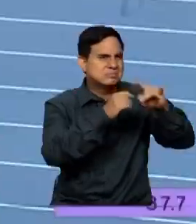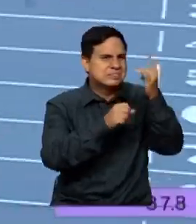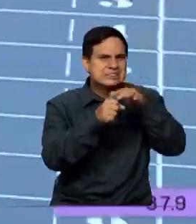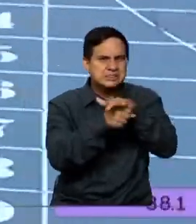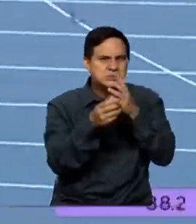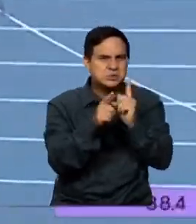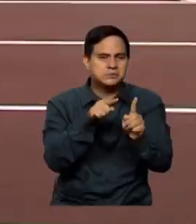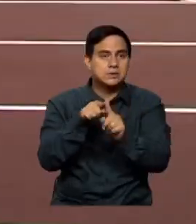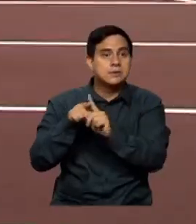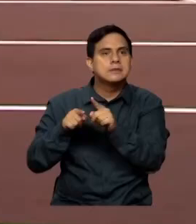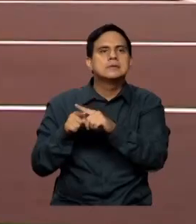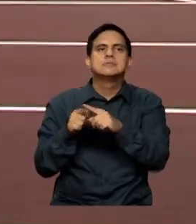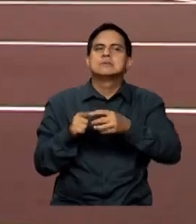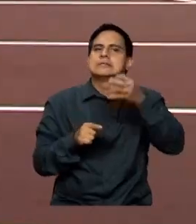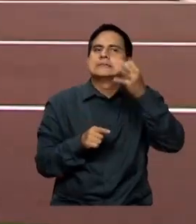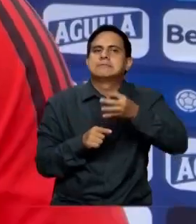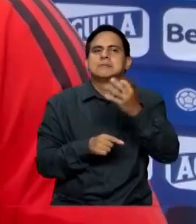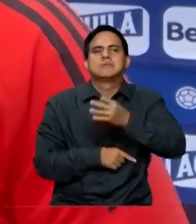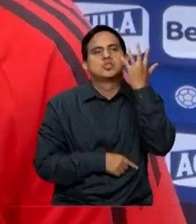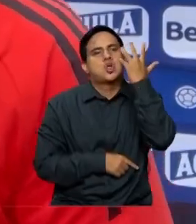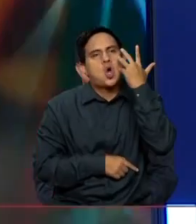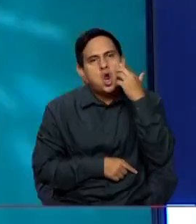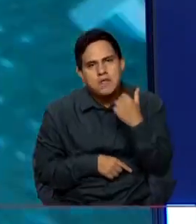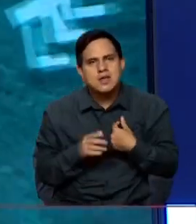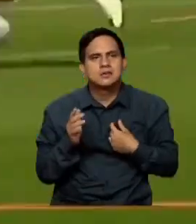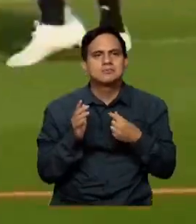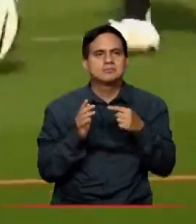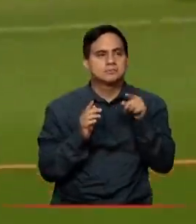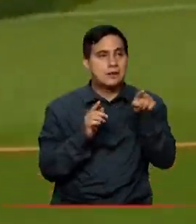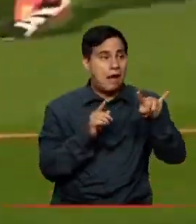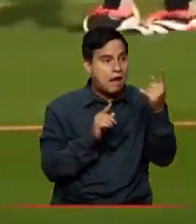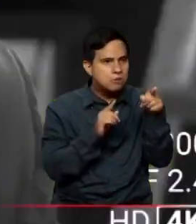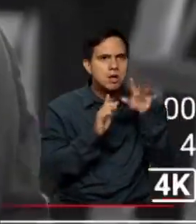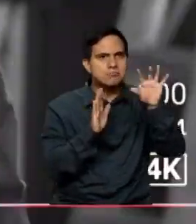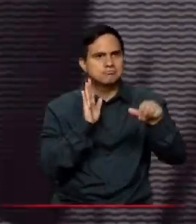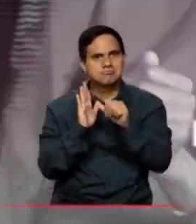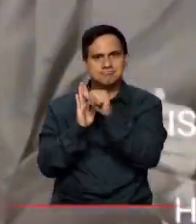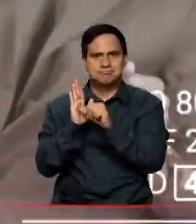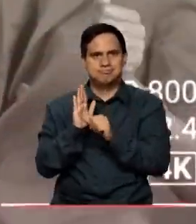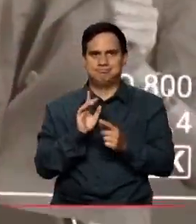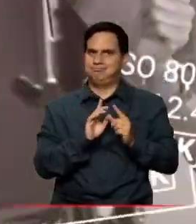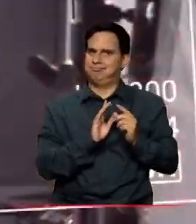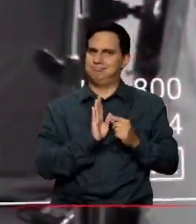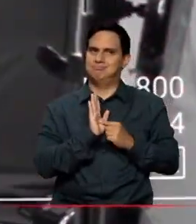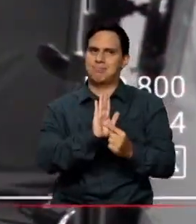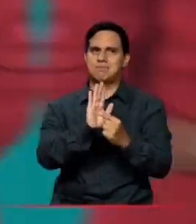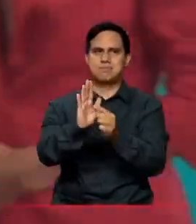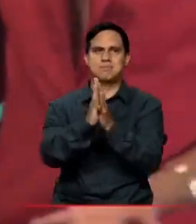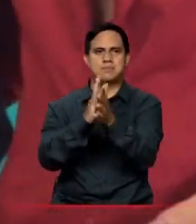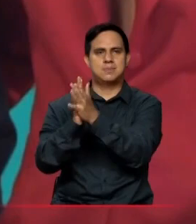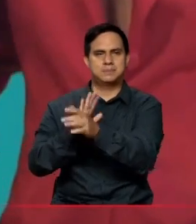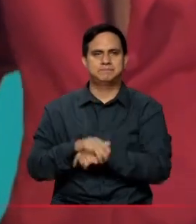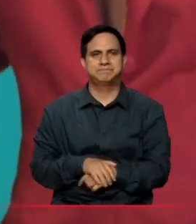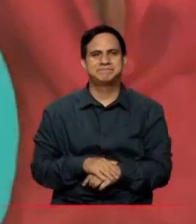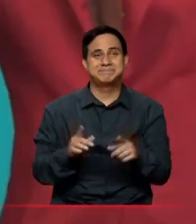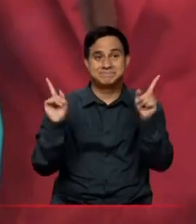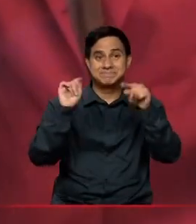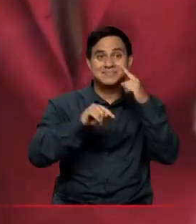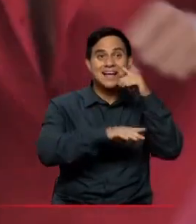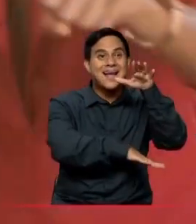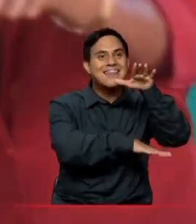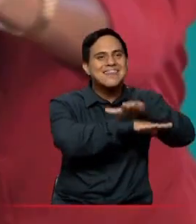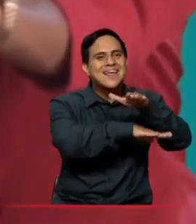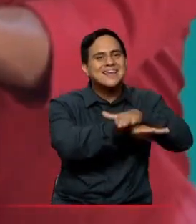día, pero que se busca ponerlos en la agenda, que se busca ponerlos en el debate. Tardes del Sol, uno de los programas más